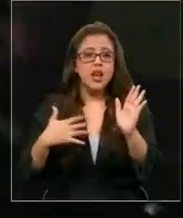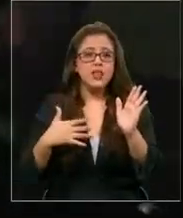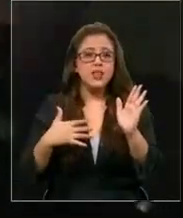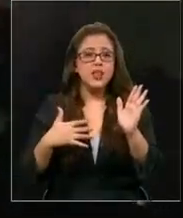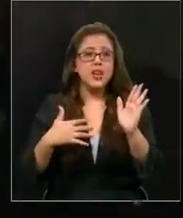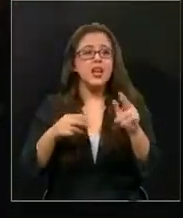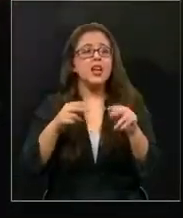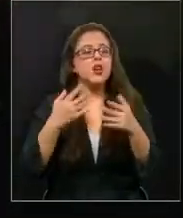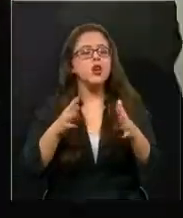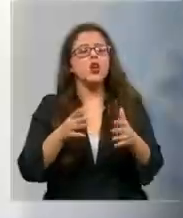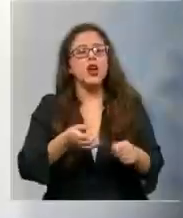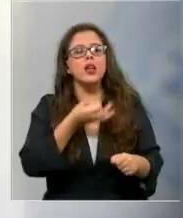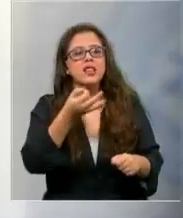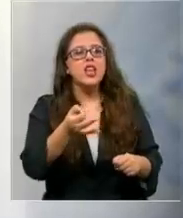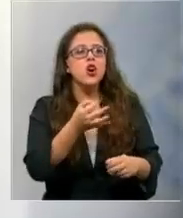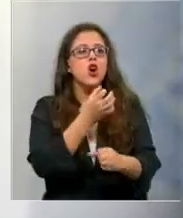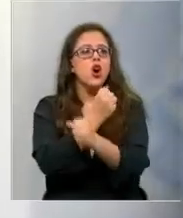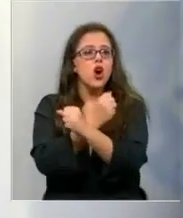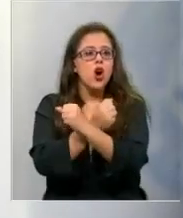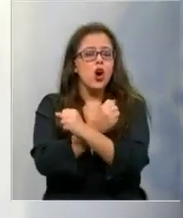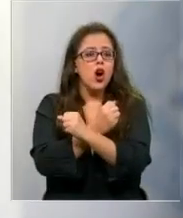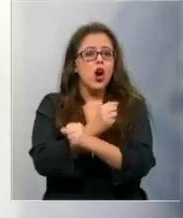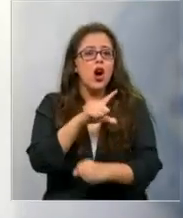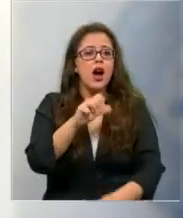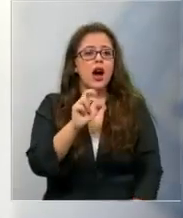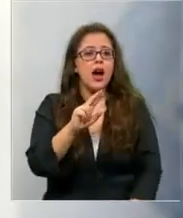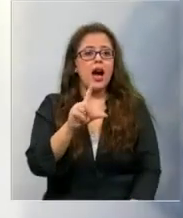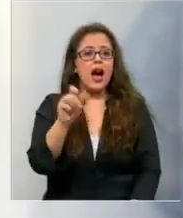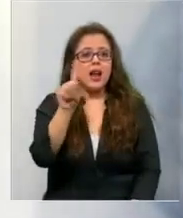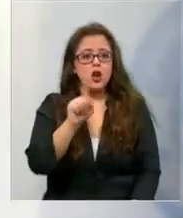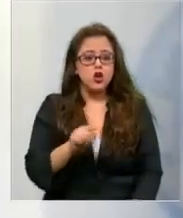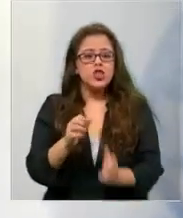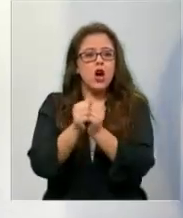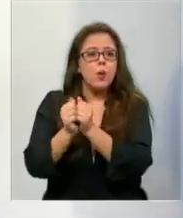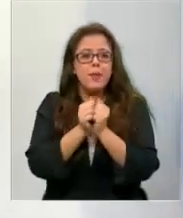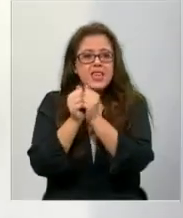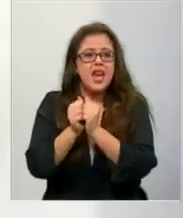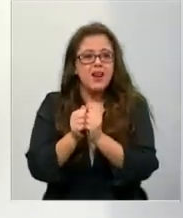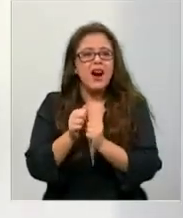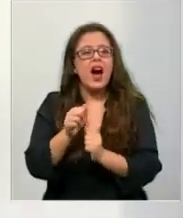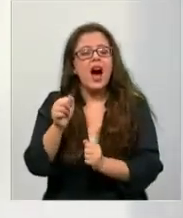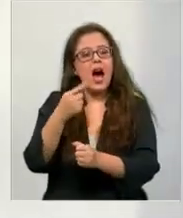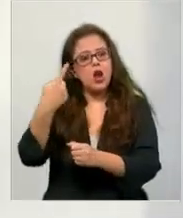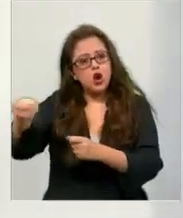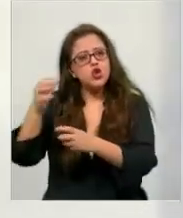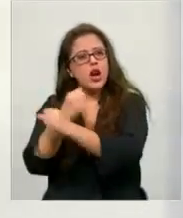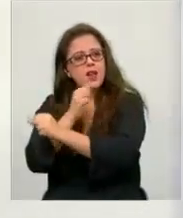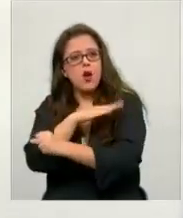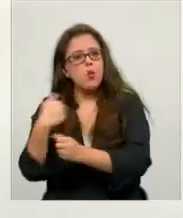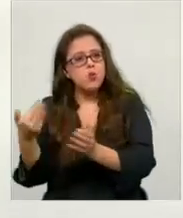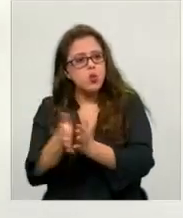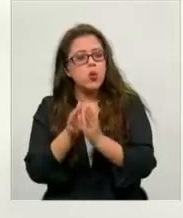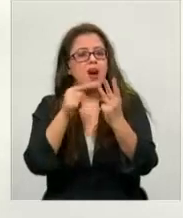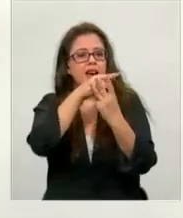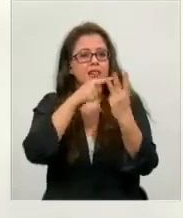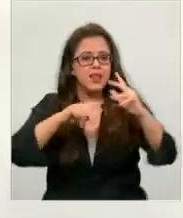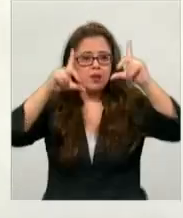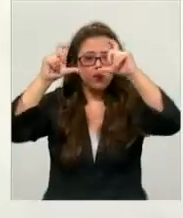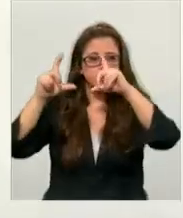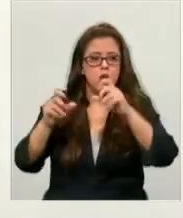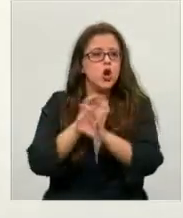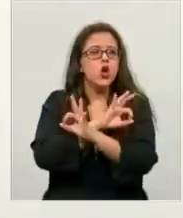que aportó el funcionario de Carabineros, Carlos Bravo, que acompañaba al fallecido Cabo Galindo. En tres sets fotográficos